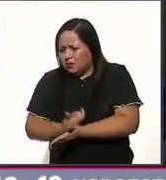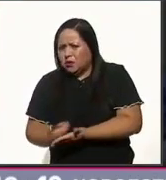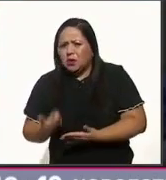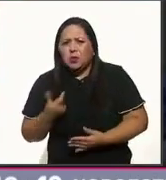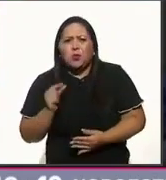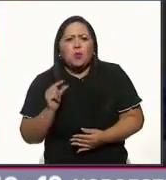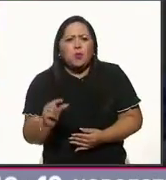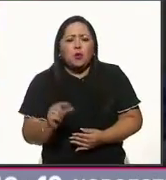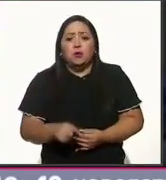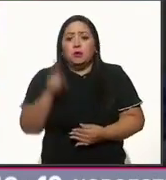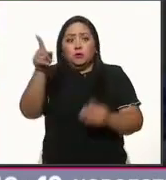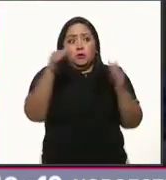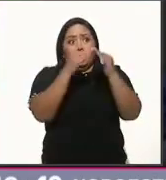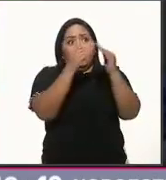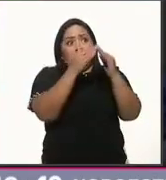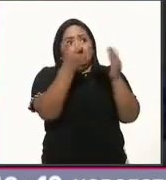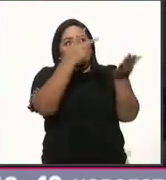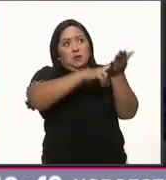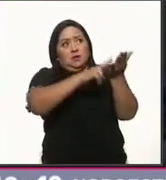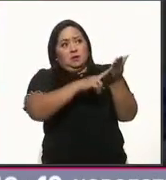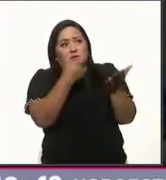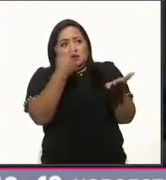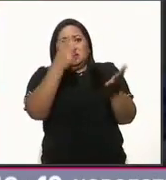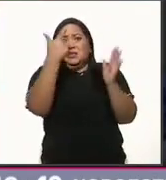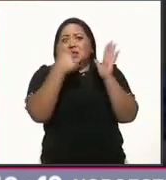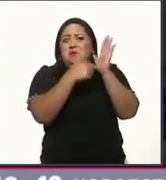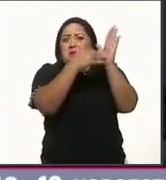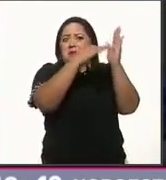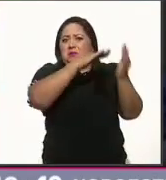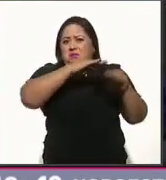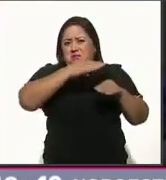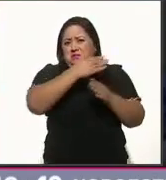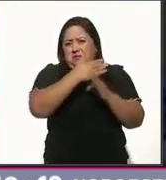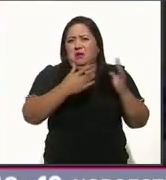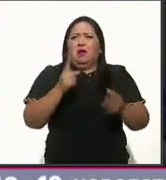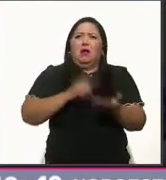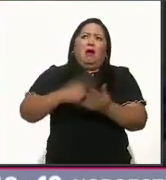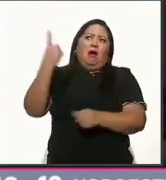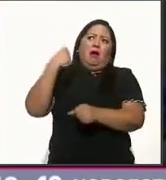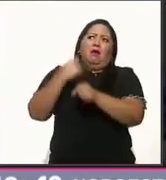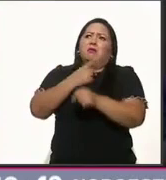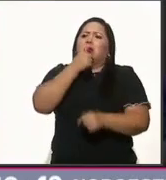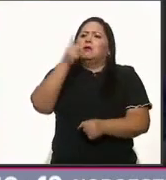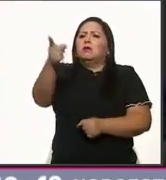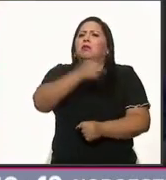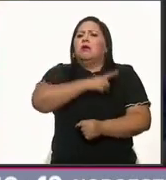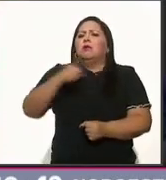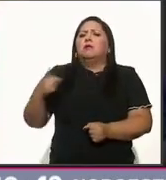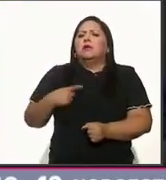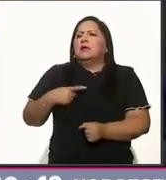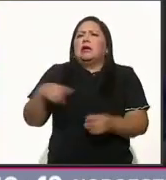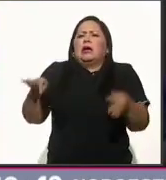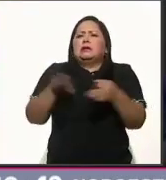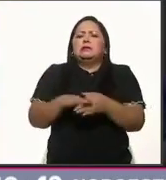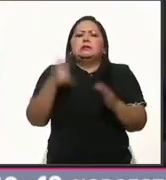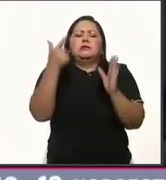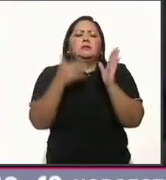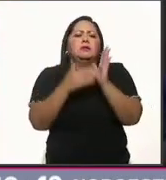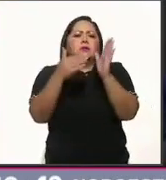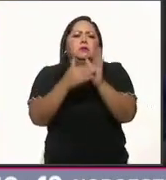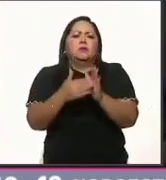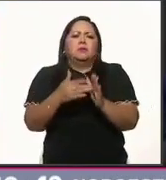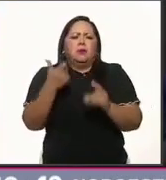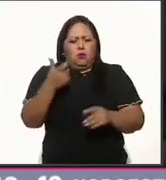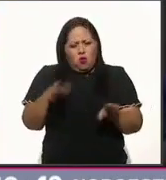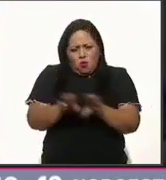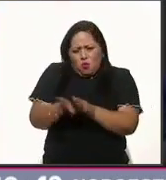eso? Si su casa actual vale 7 y medio millones de pesos y decía todavía el año pasado que debía 6, casi 7 millones de pesos. ¿De